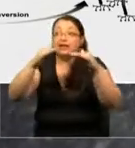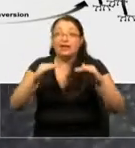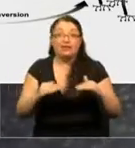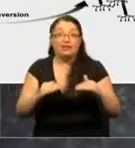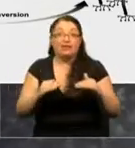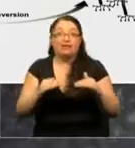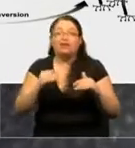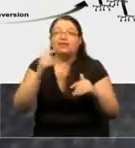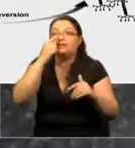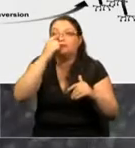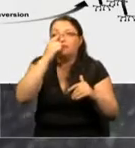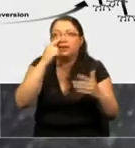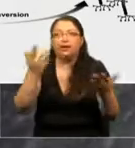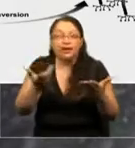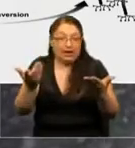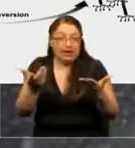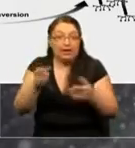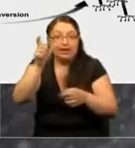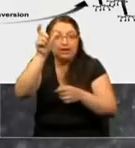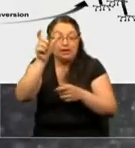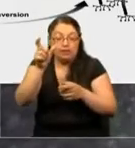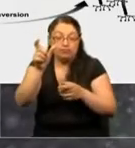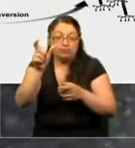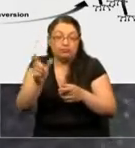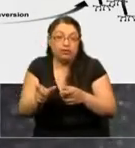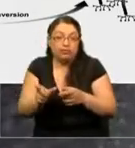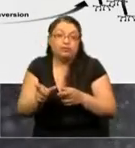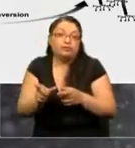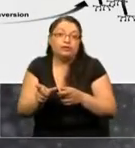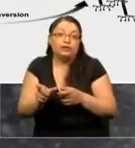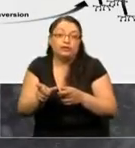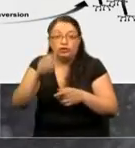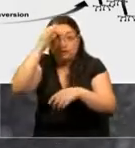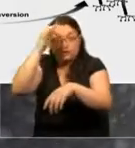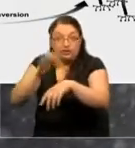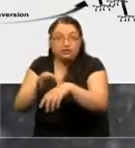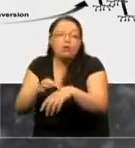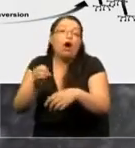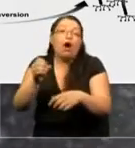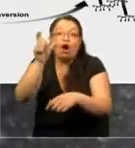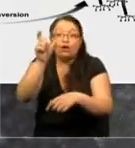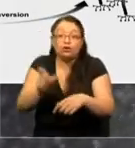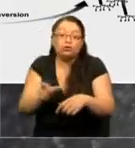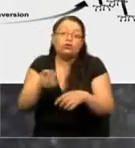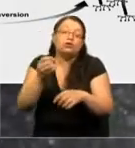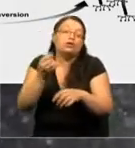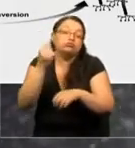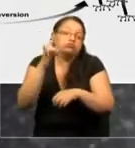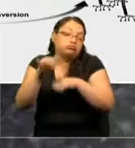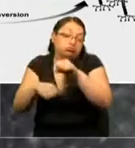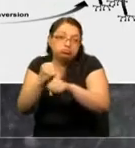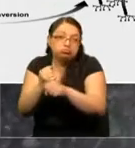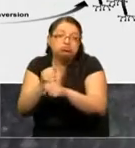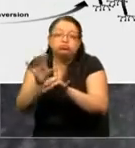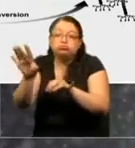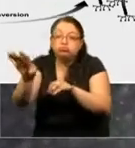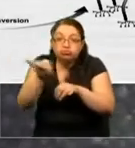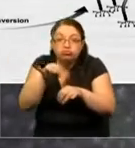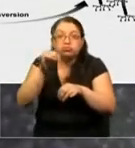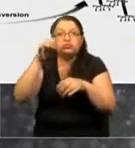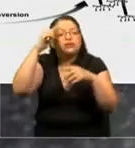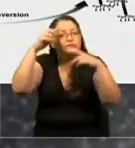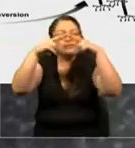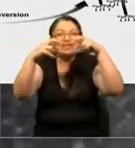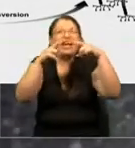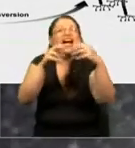diapositiva, en la que tomemos muestras de pacientes o de donantes que tengan una edad determinada, y podamos producir neuronas que